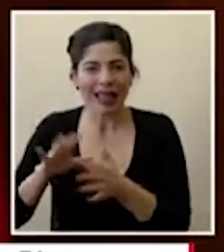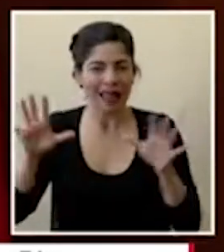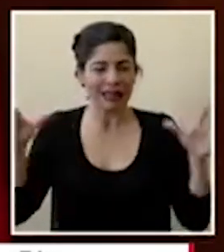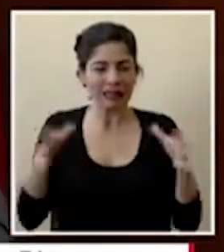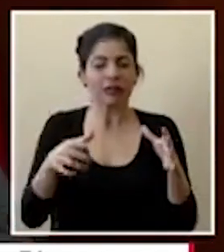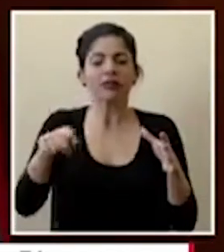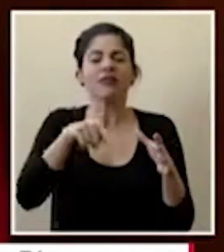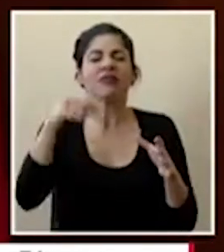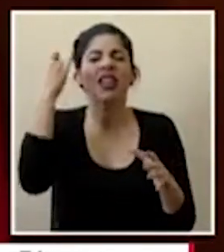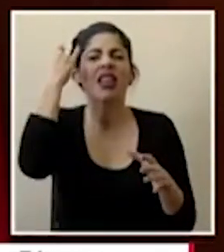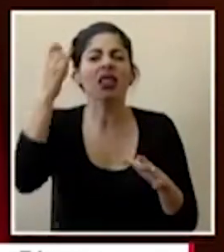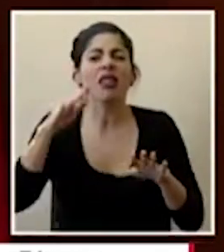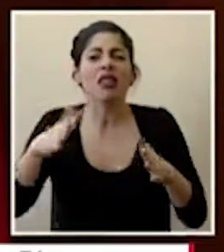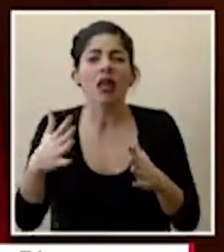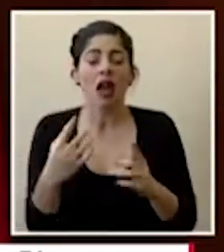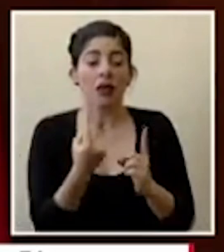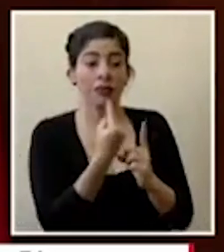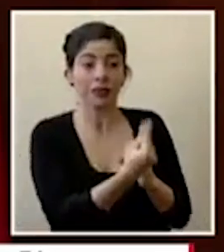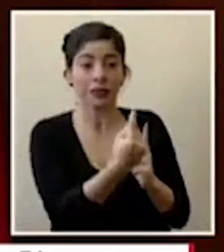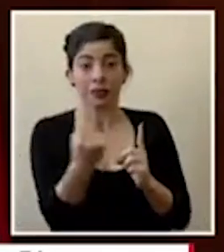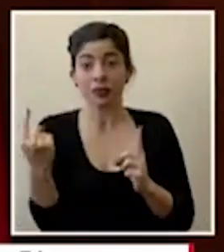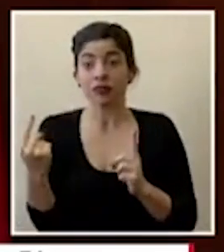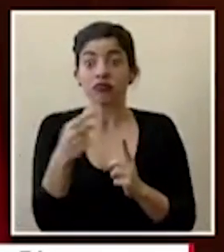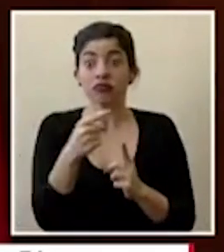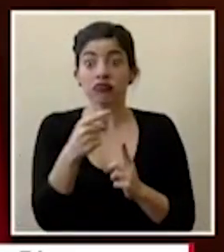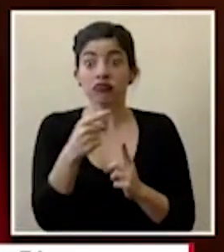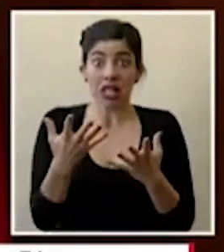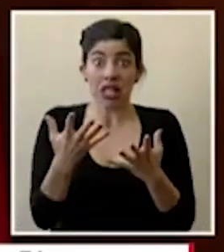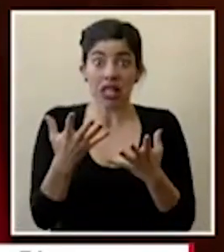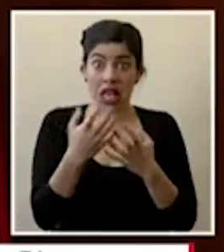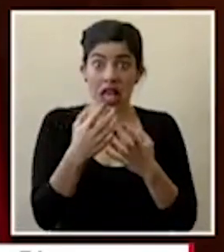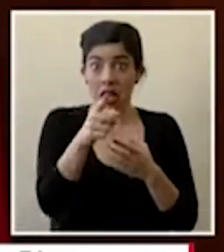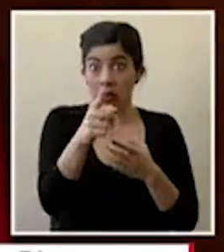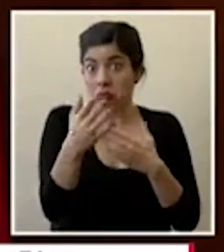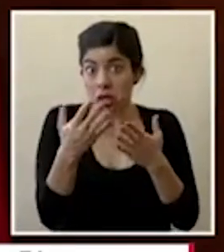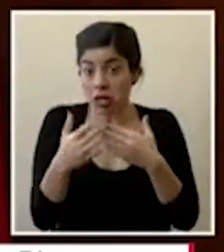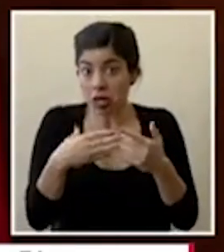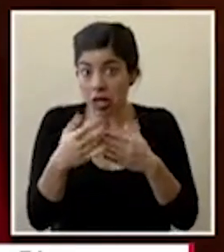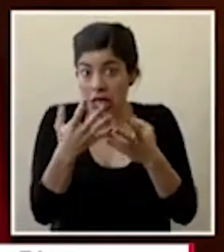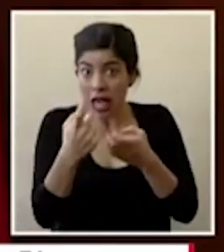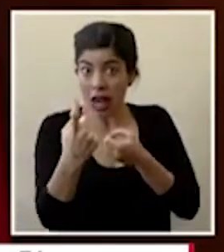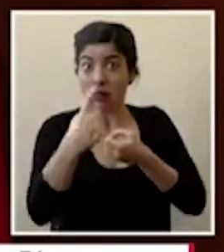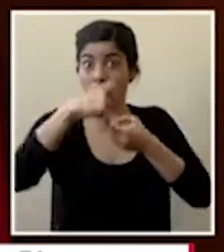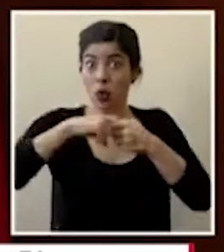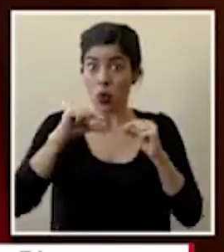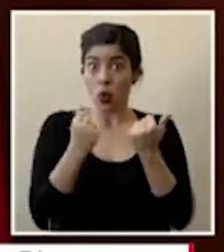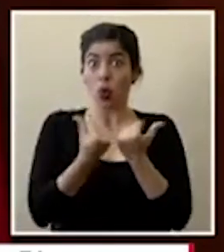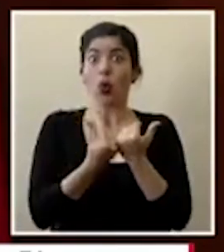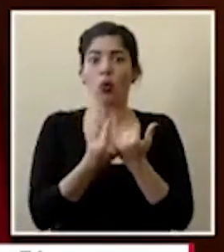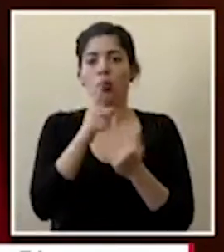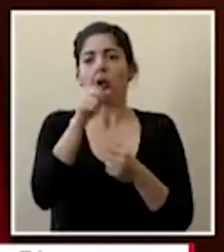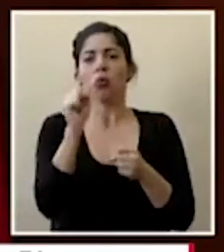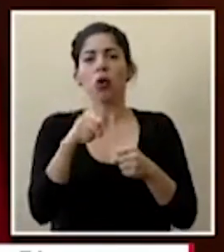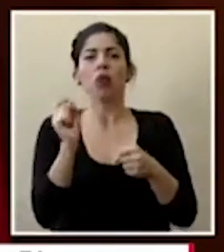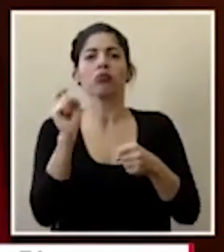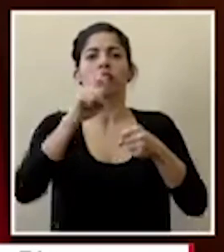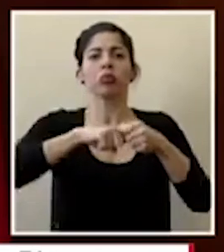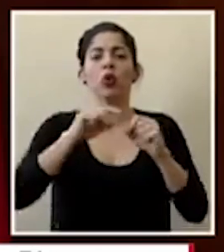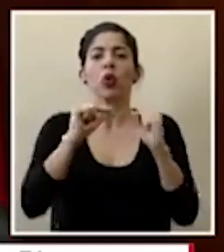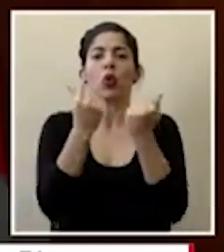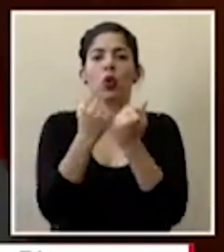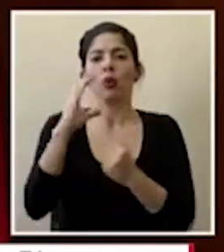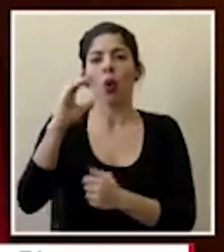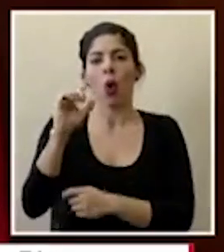es que cada quien que desee poder aliarse a este grupo pues simple y sencillamente se inscriba dentro del grupo